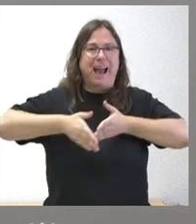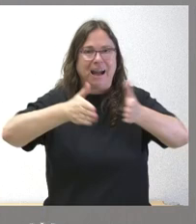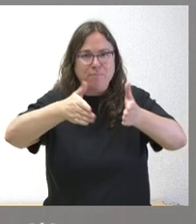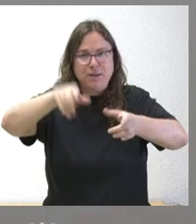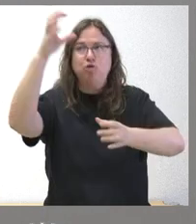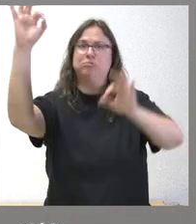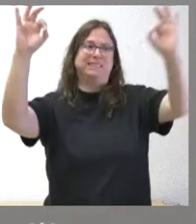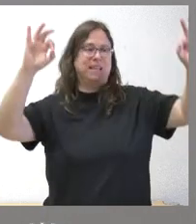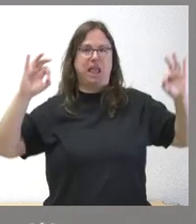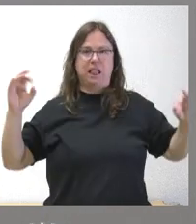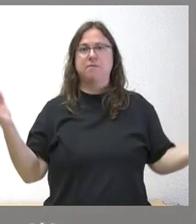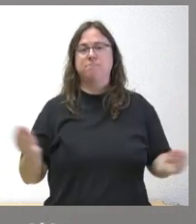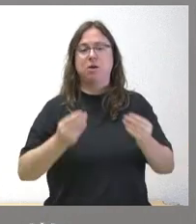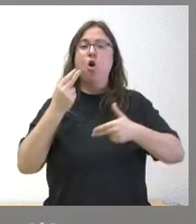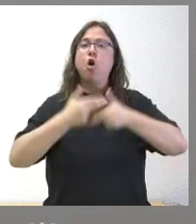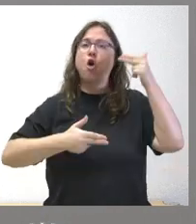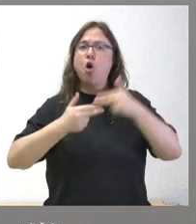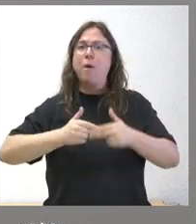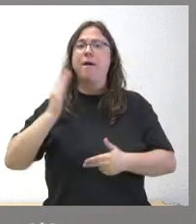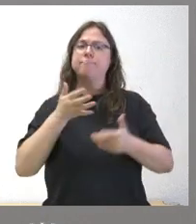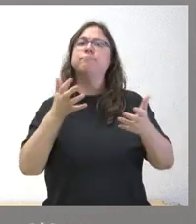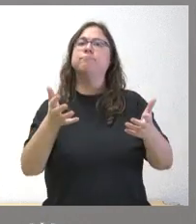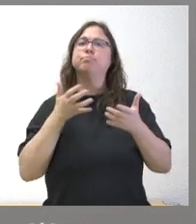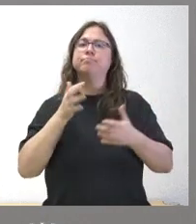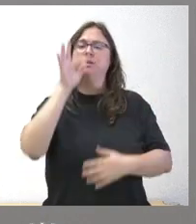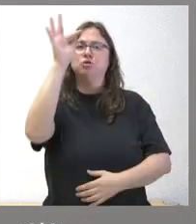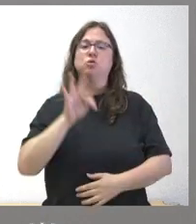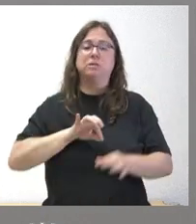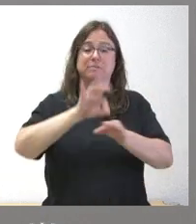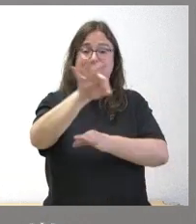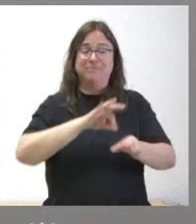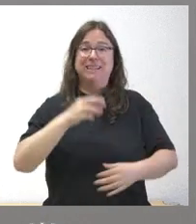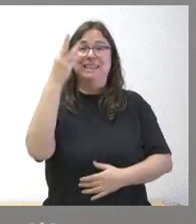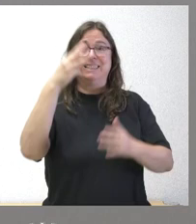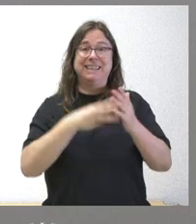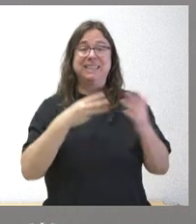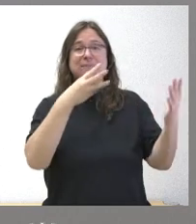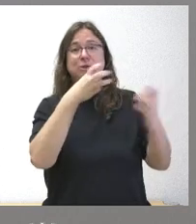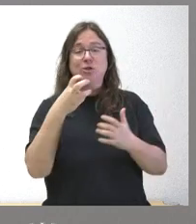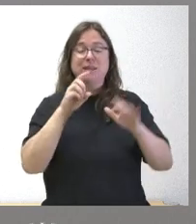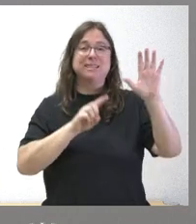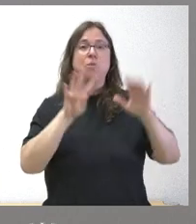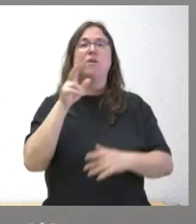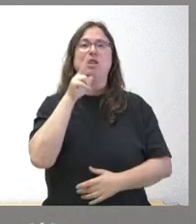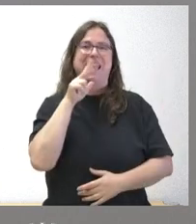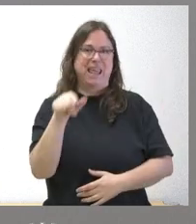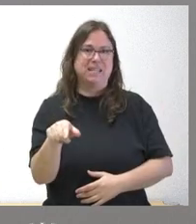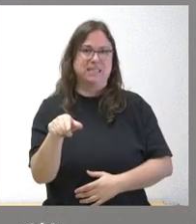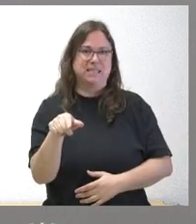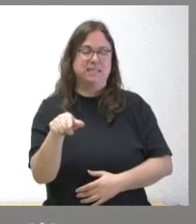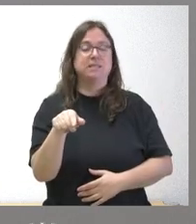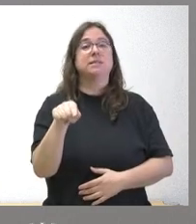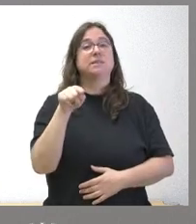señalización. Las obras afectarán y beneficiarán una superficie de 3.864 hectáreas en ese